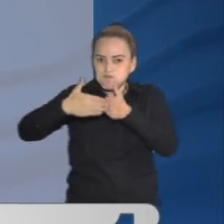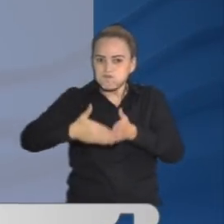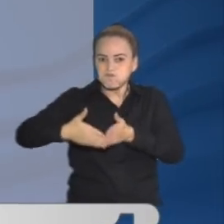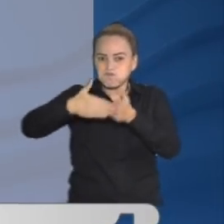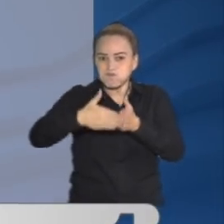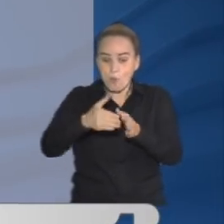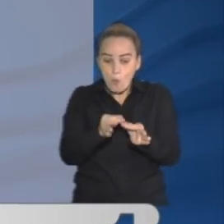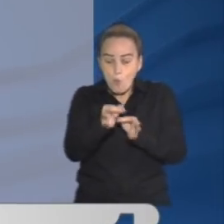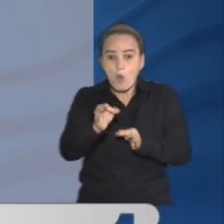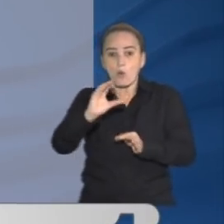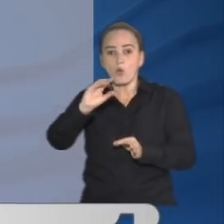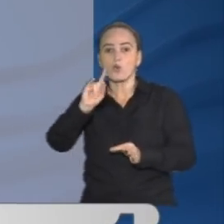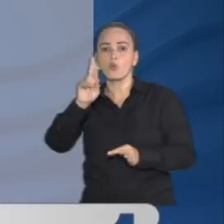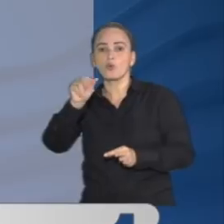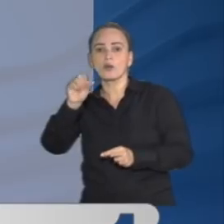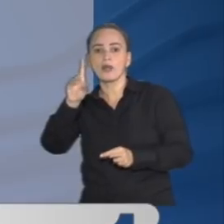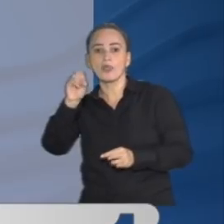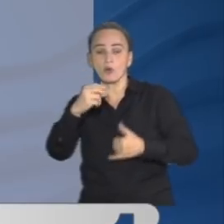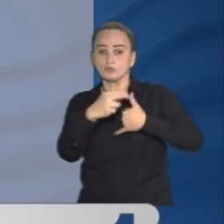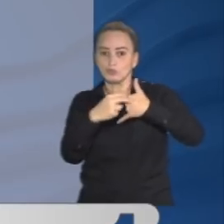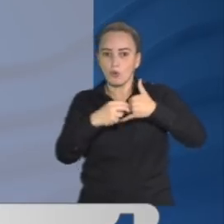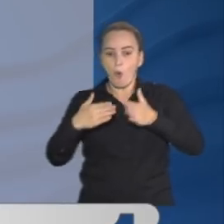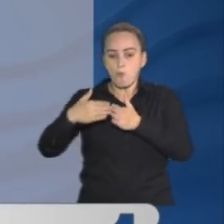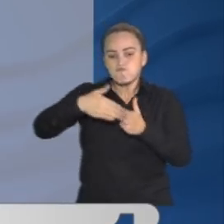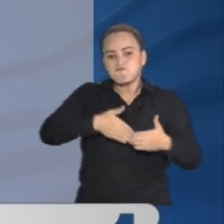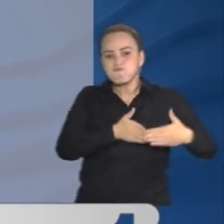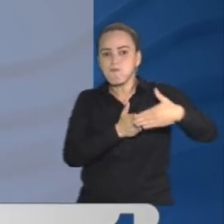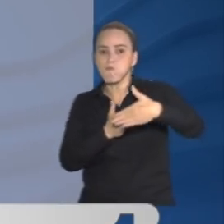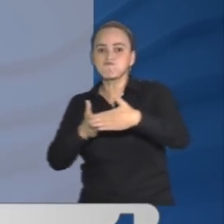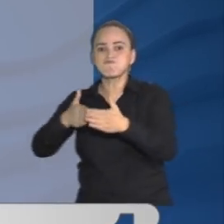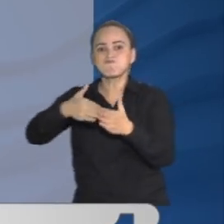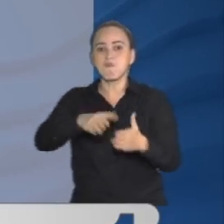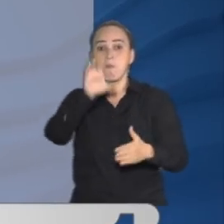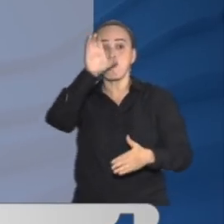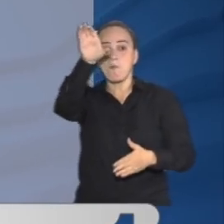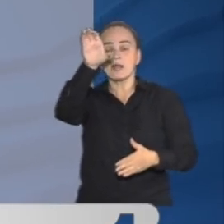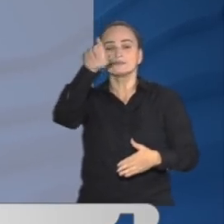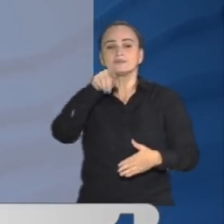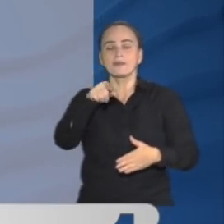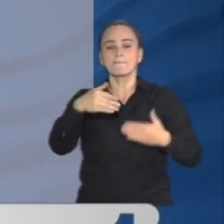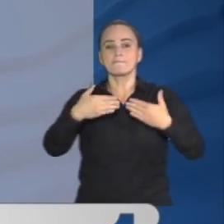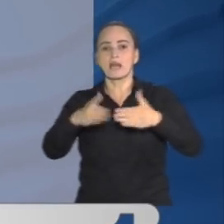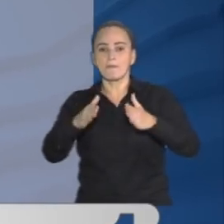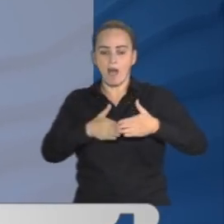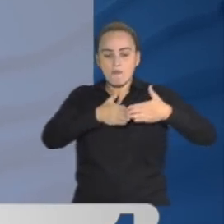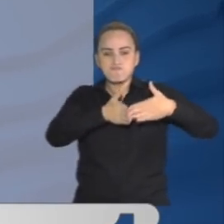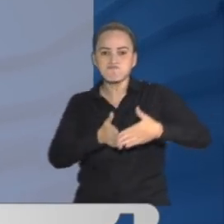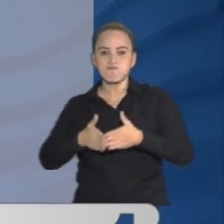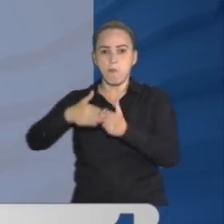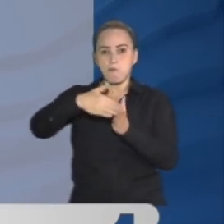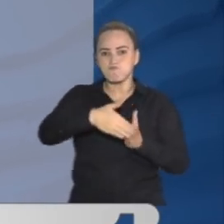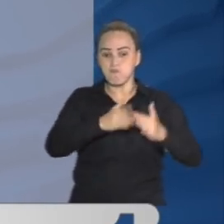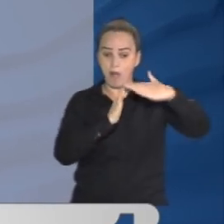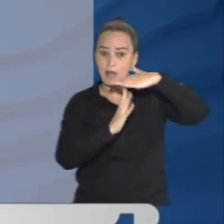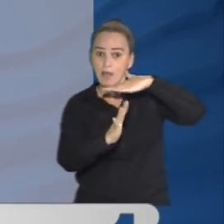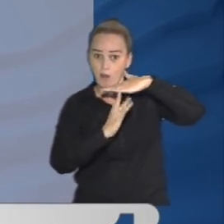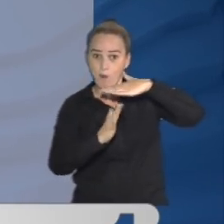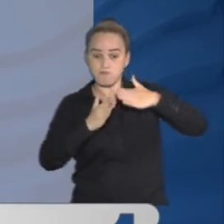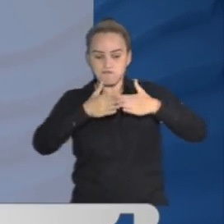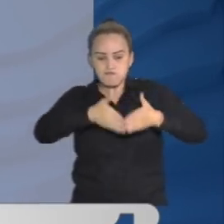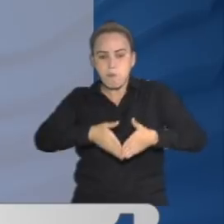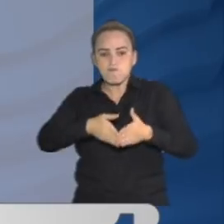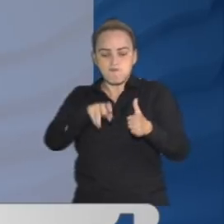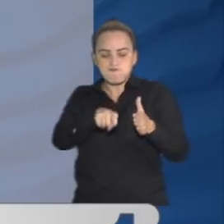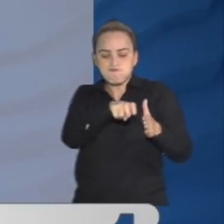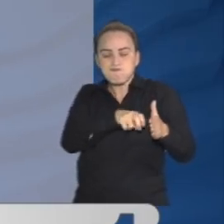de Jurado, en el Chocó, hacia Panamá. En ese trayecto las personas naufragaron, los integrantes del barco donde